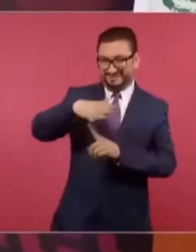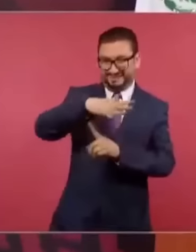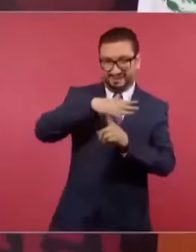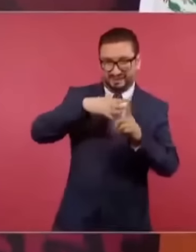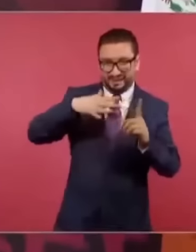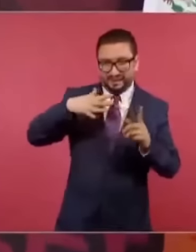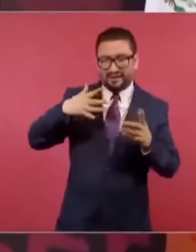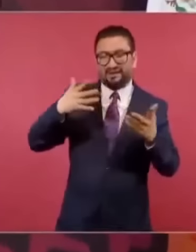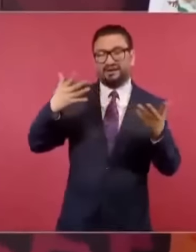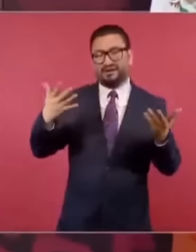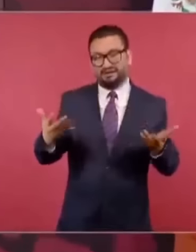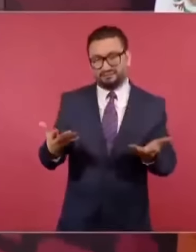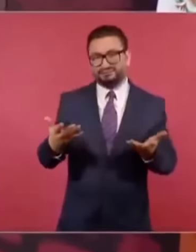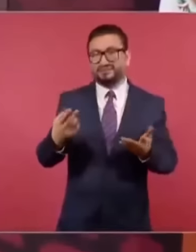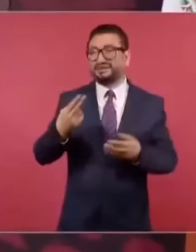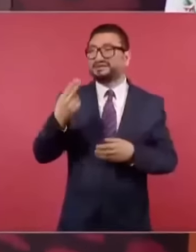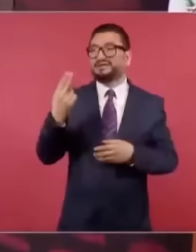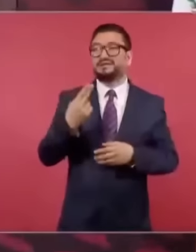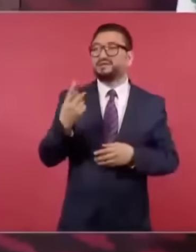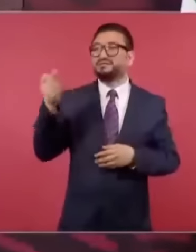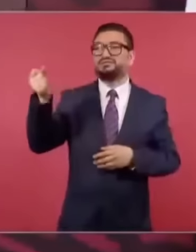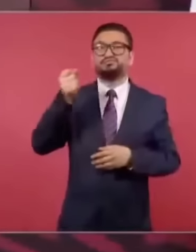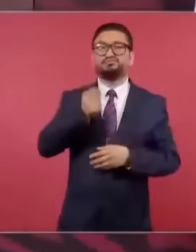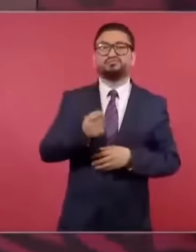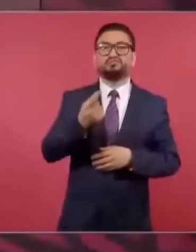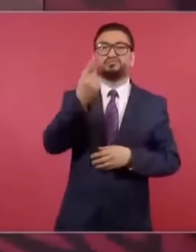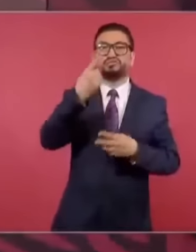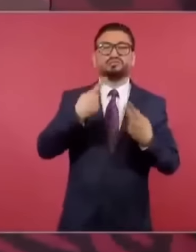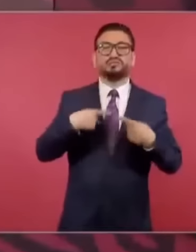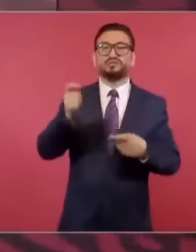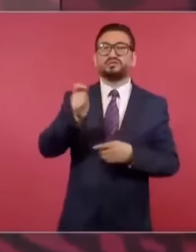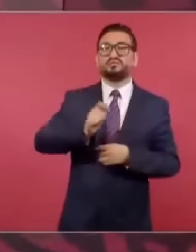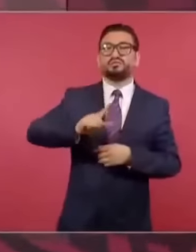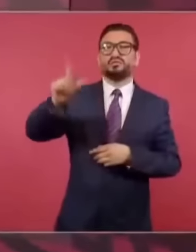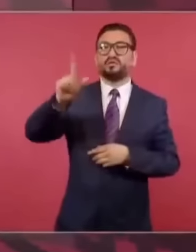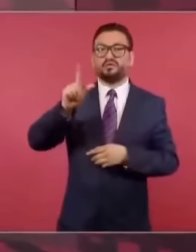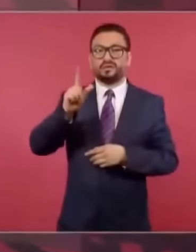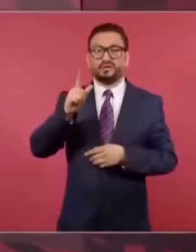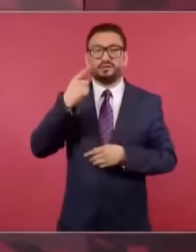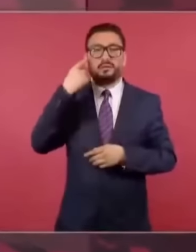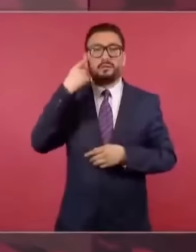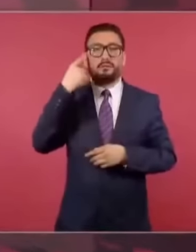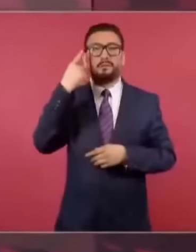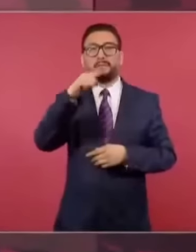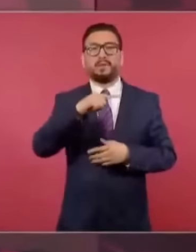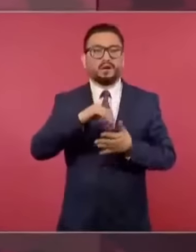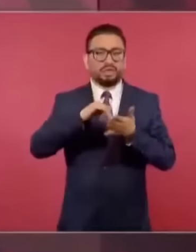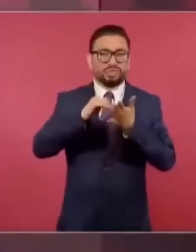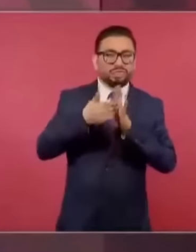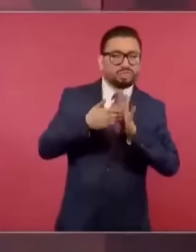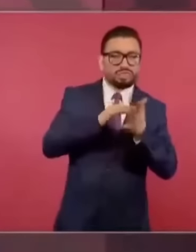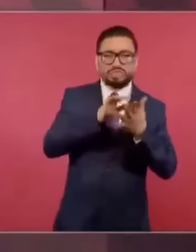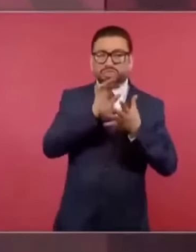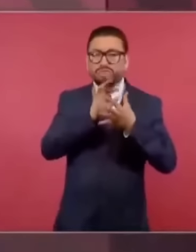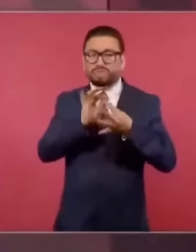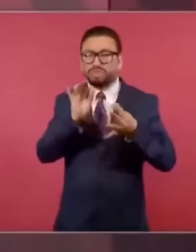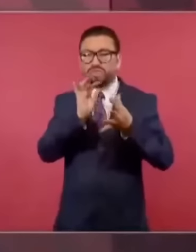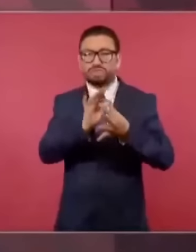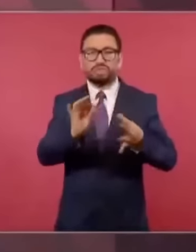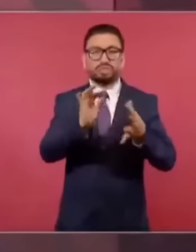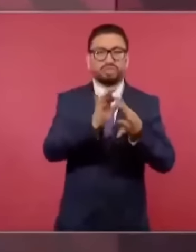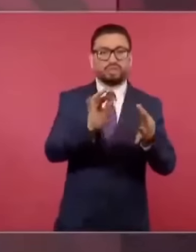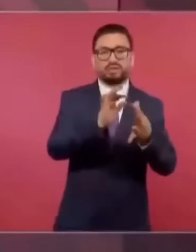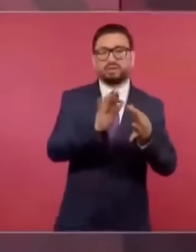necesitan a un profesional del chantaje, a un